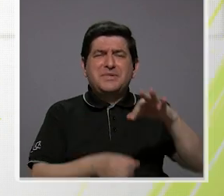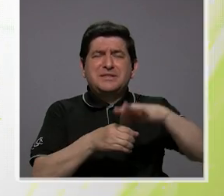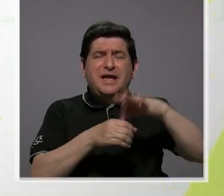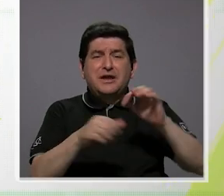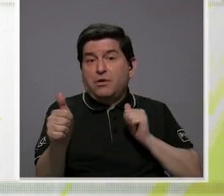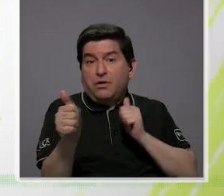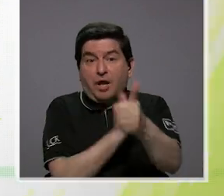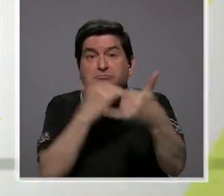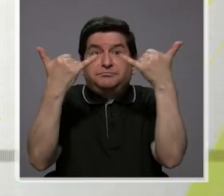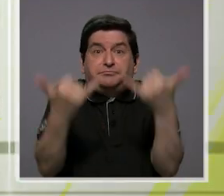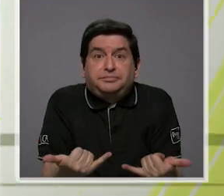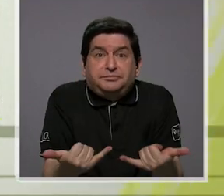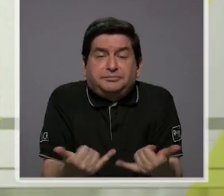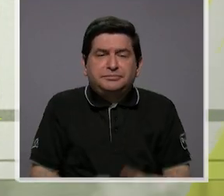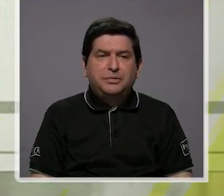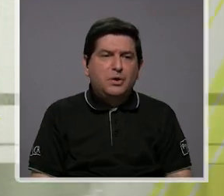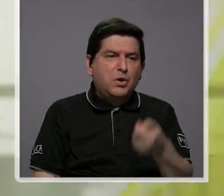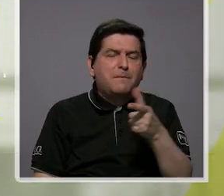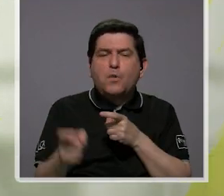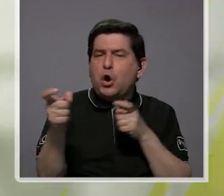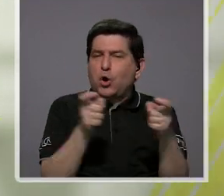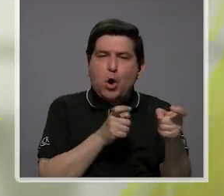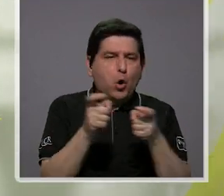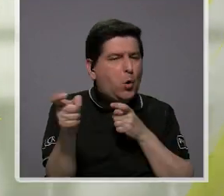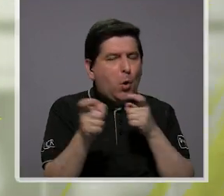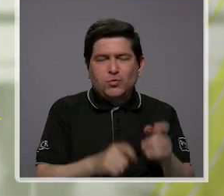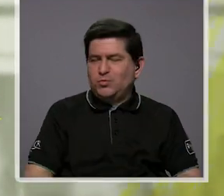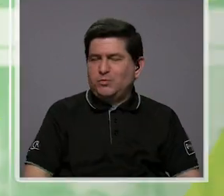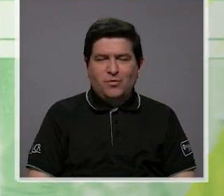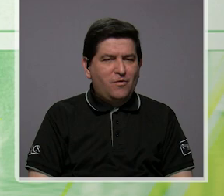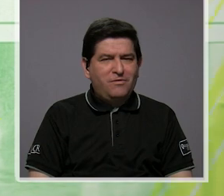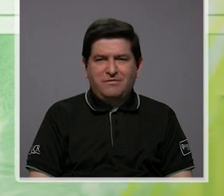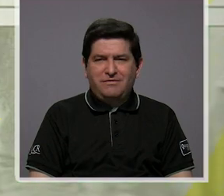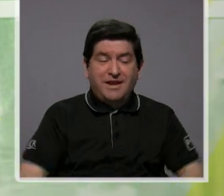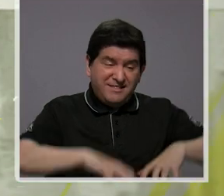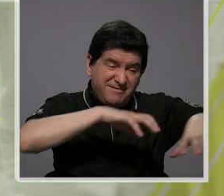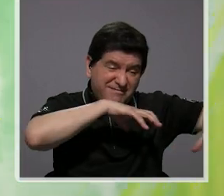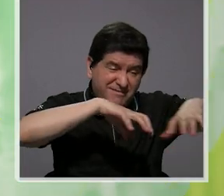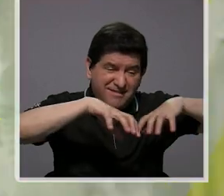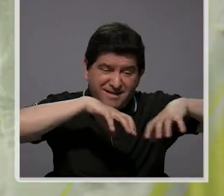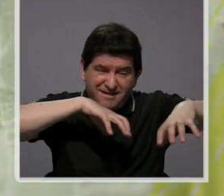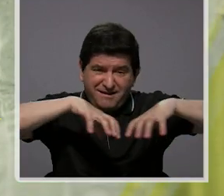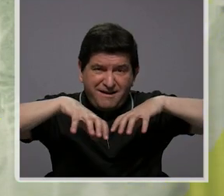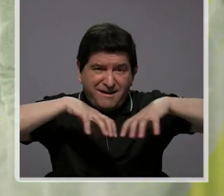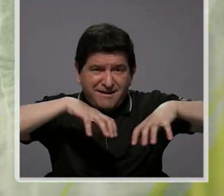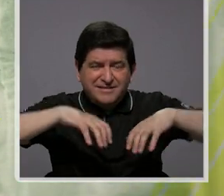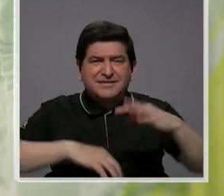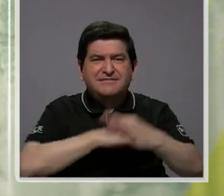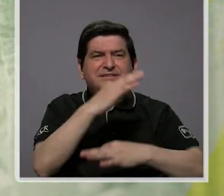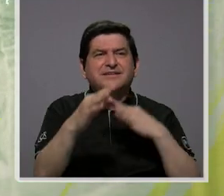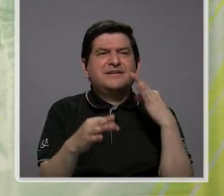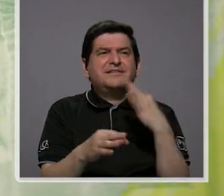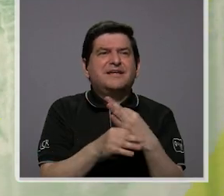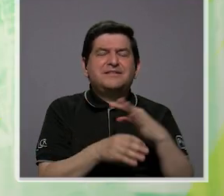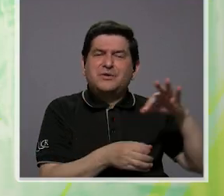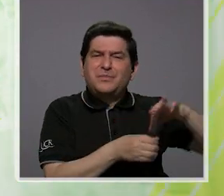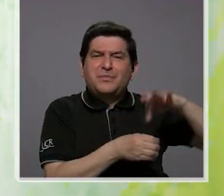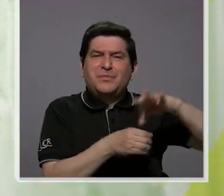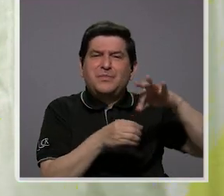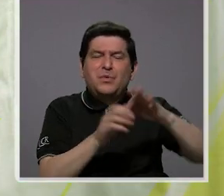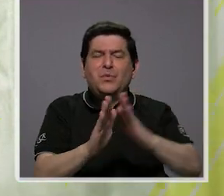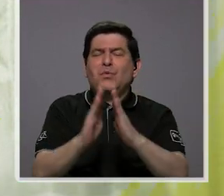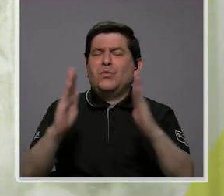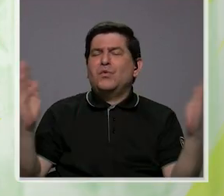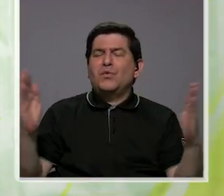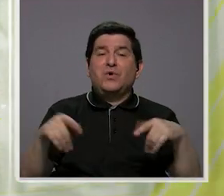alcanzó hace tiempo y hay poco control sobre la actividad de